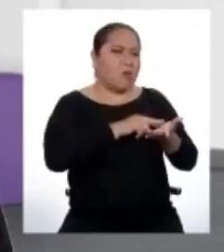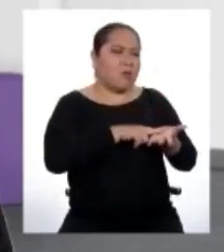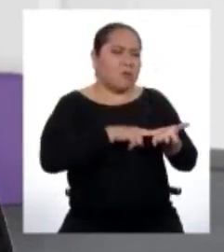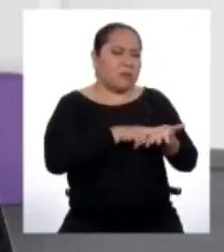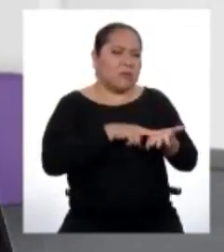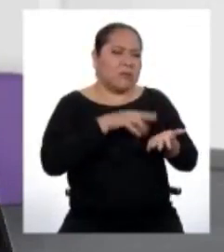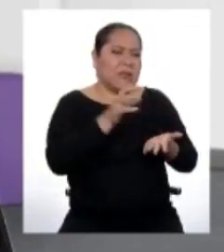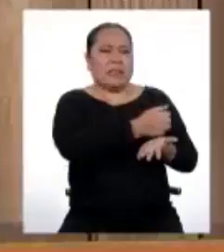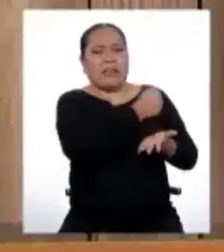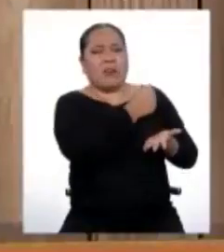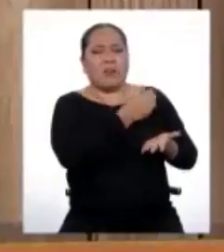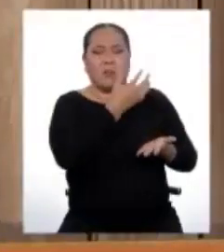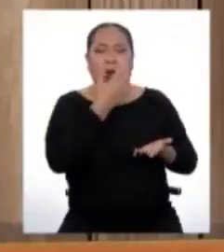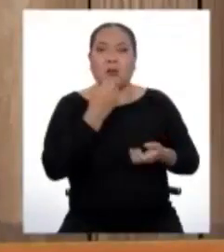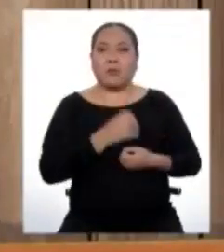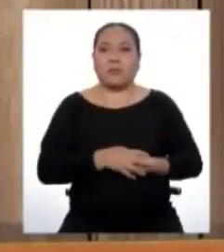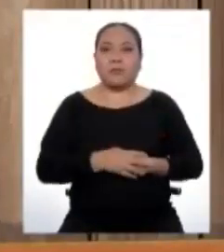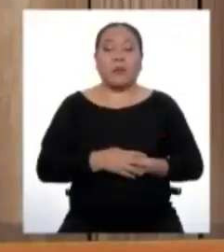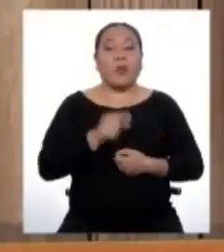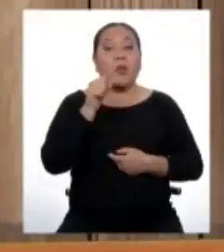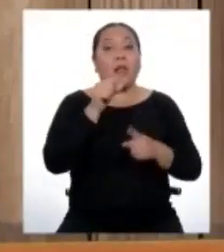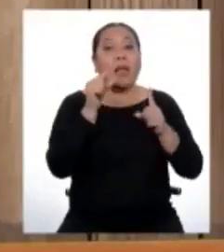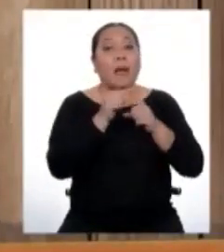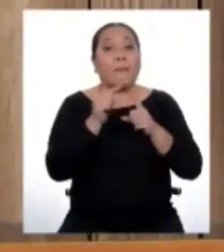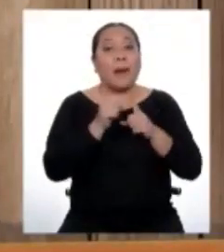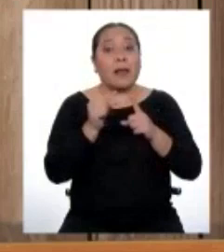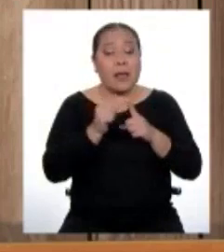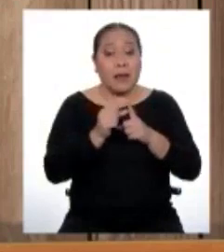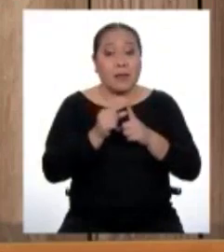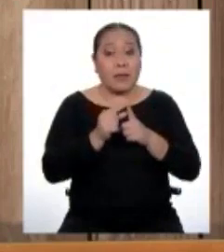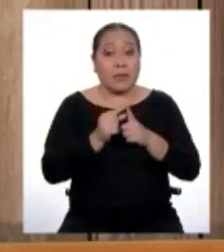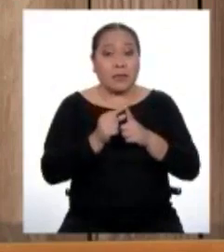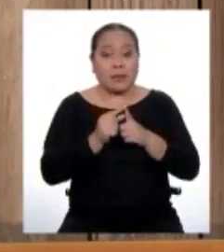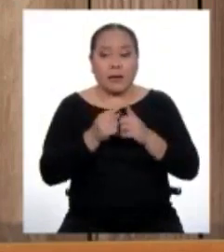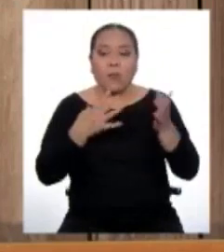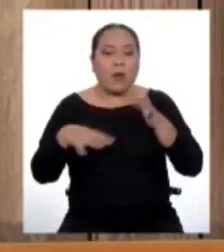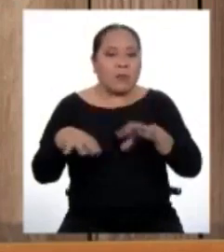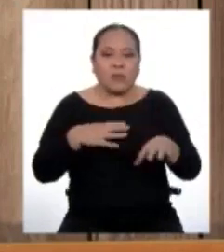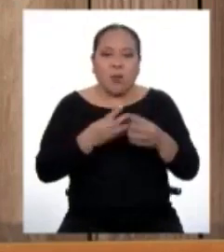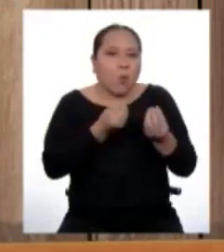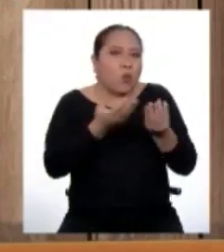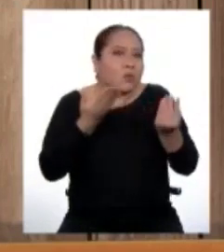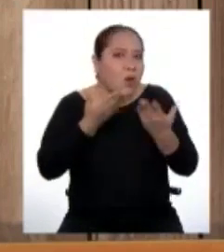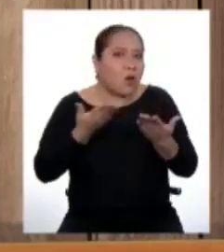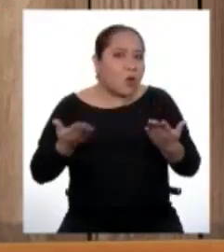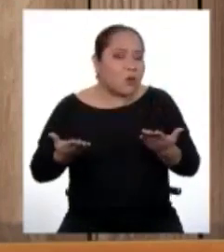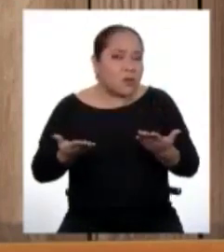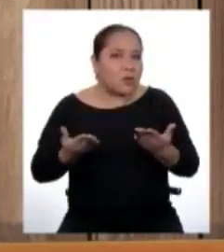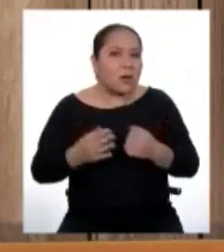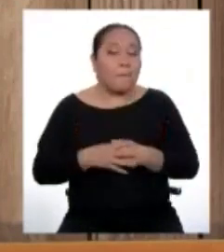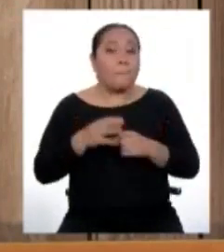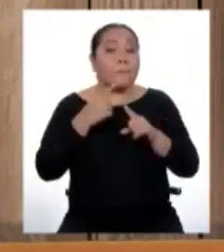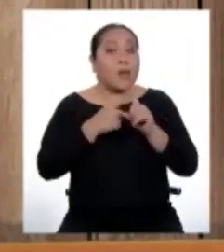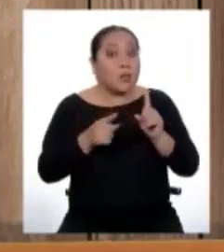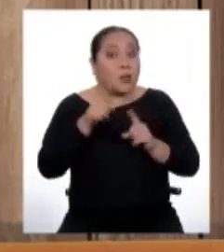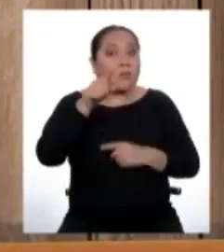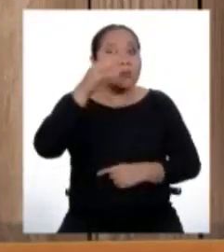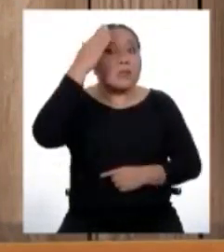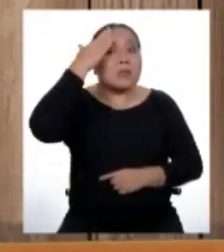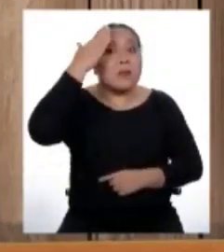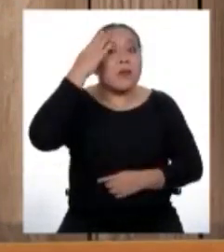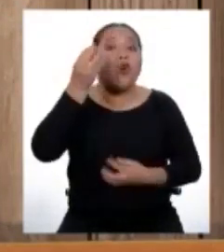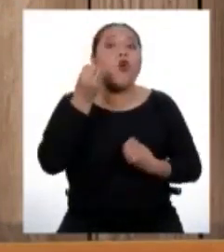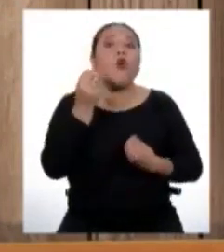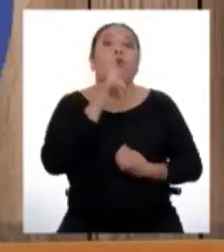saco, así nomás. Con las palabras podemos hacer cosas increíbles, pero tenemos que saber cómo